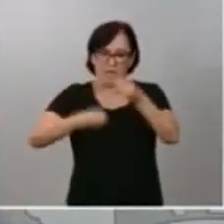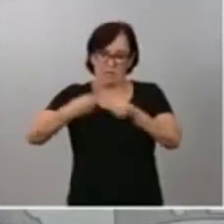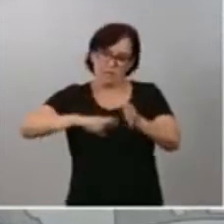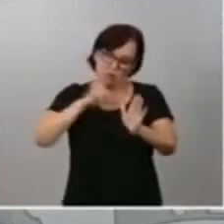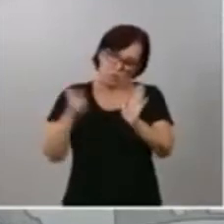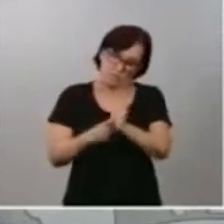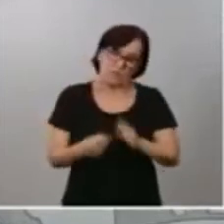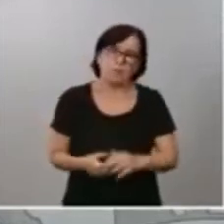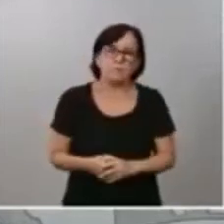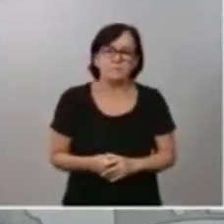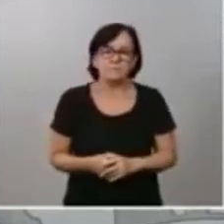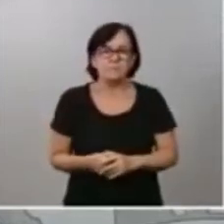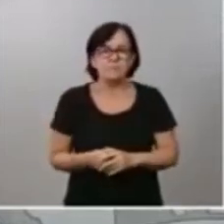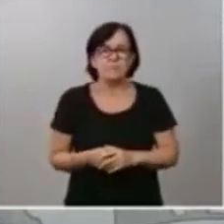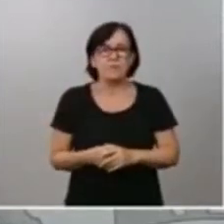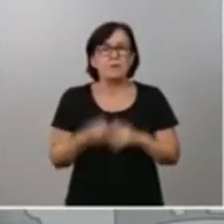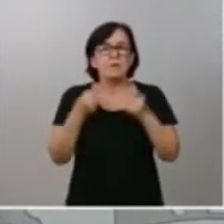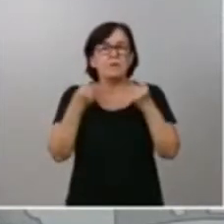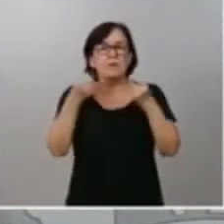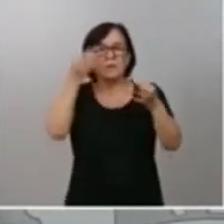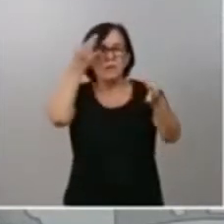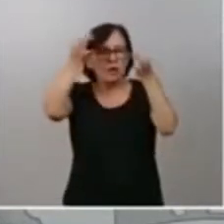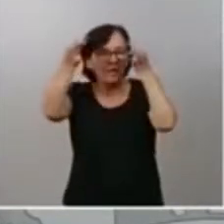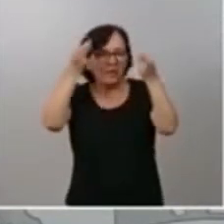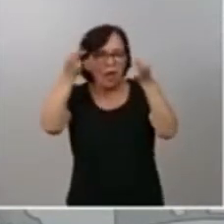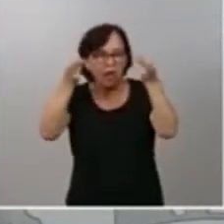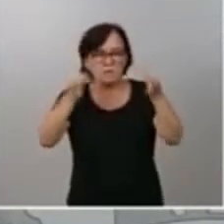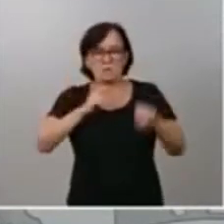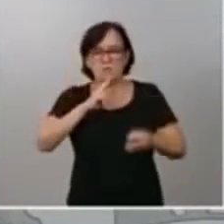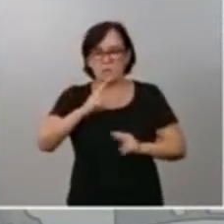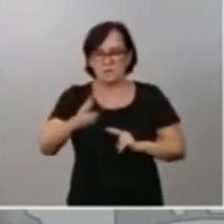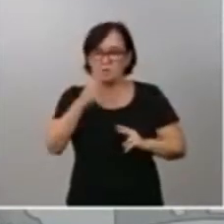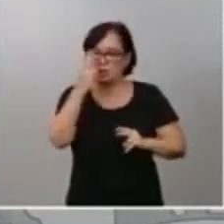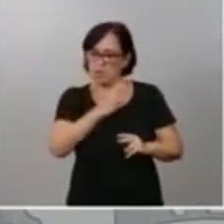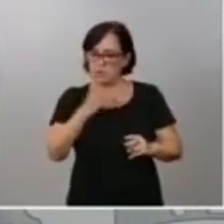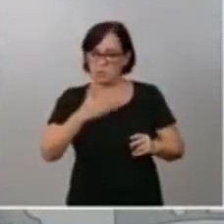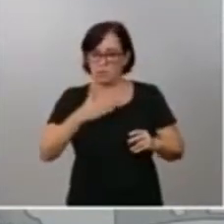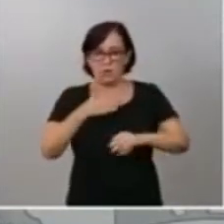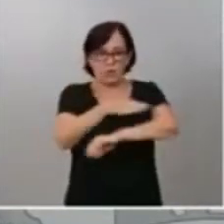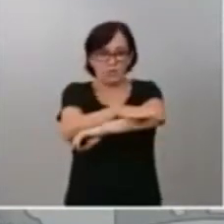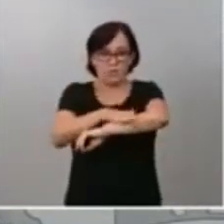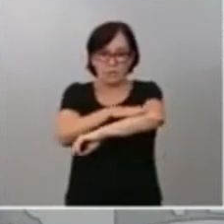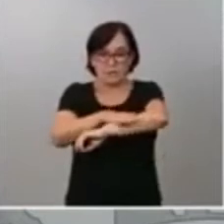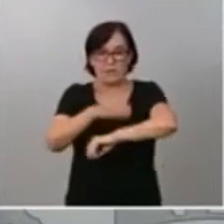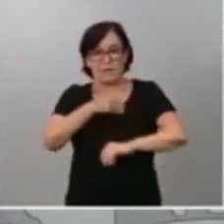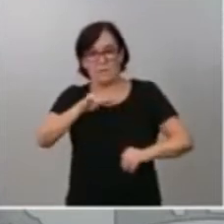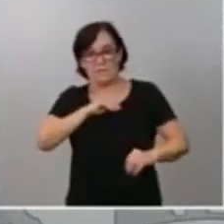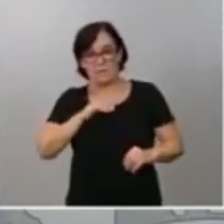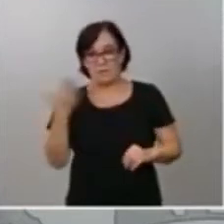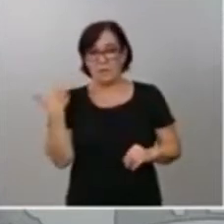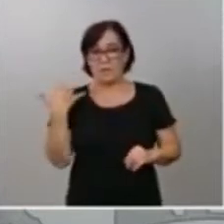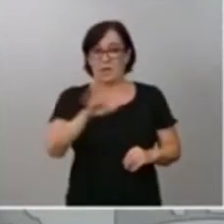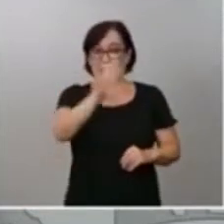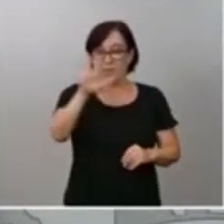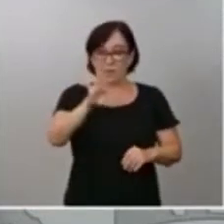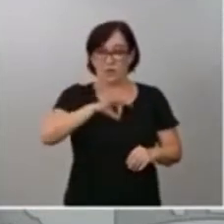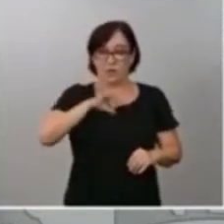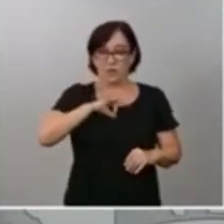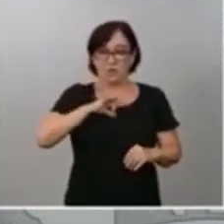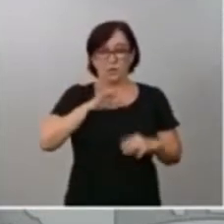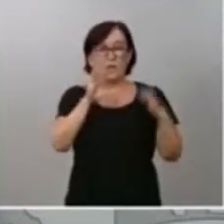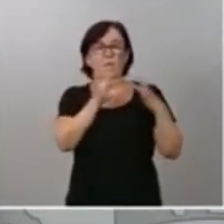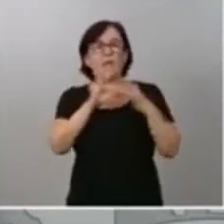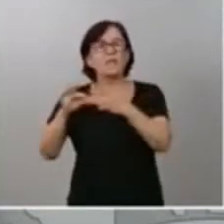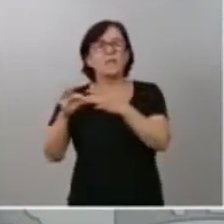Unos datos que responden a la promesa contraída por parte del Gobierno de España el pasado 5 de enero de liderar, como he dicho antes, un